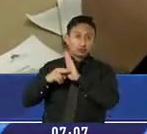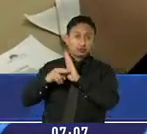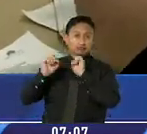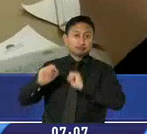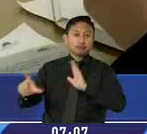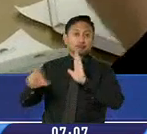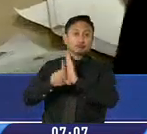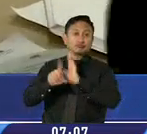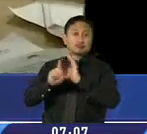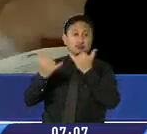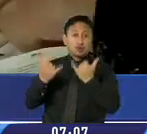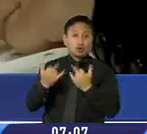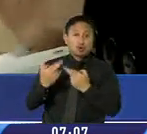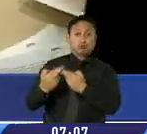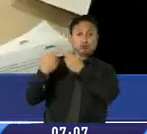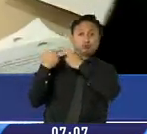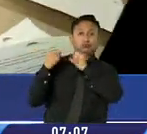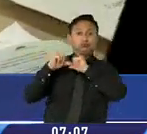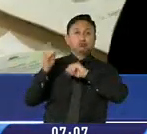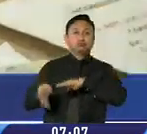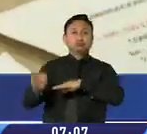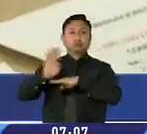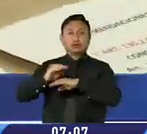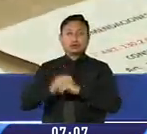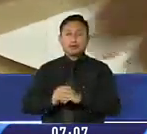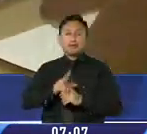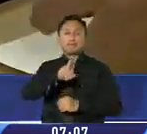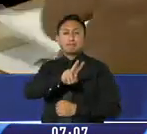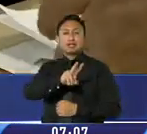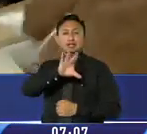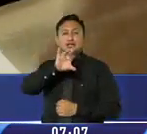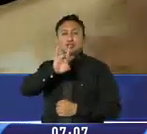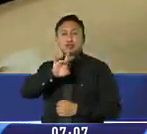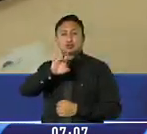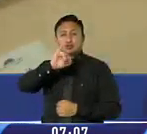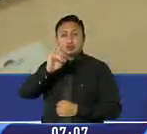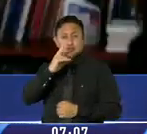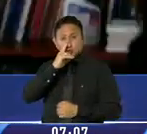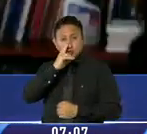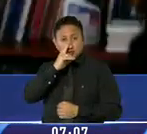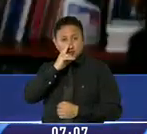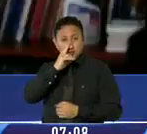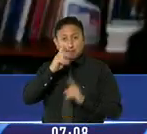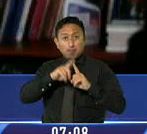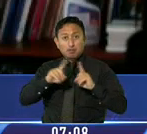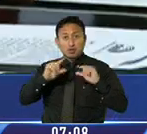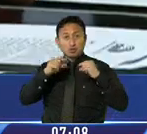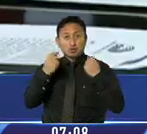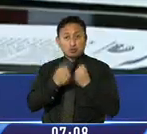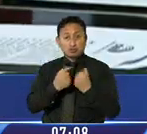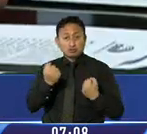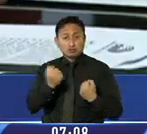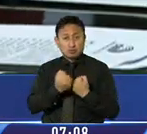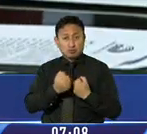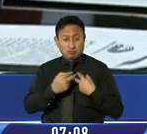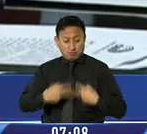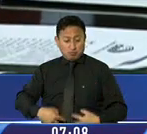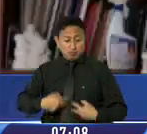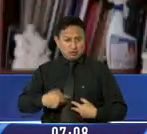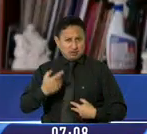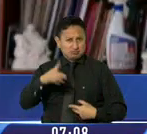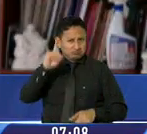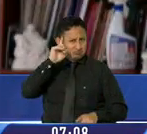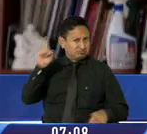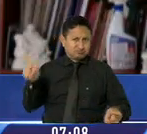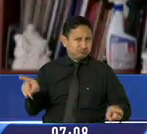está en manos de la Asamblea Nacional desde el 28 de junio. Sin embargo, hay grupos provida que no están de acuerdo.